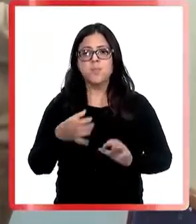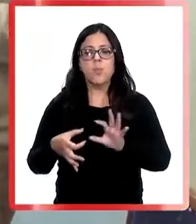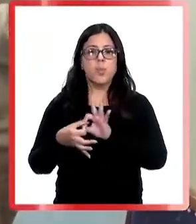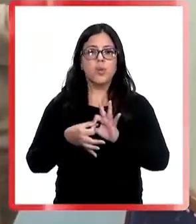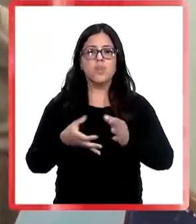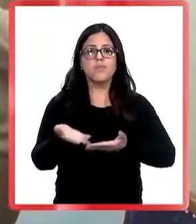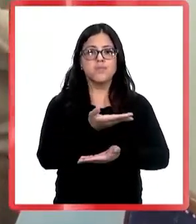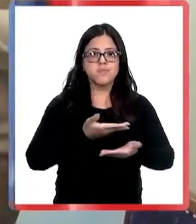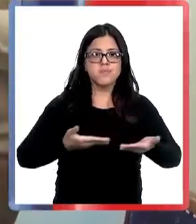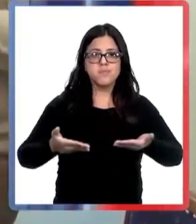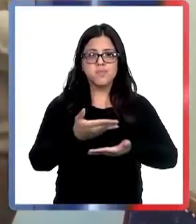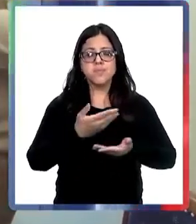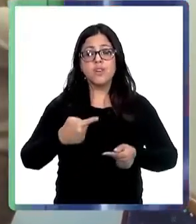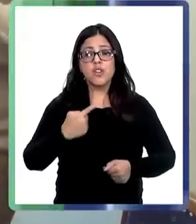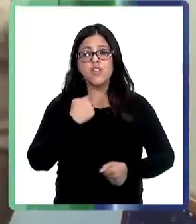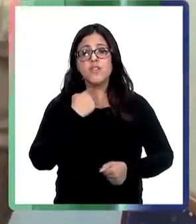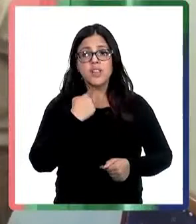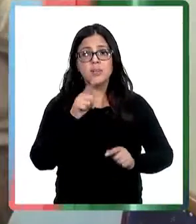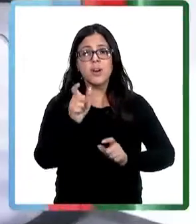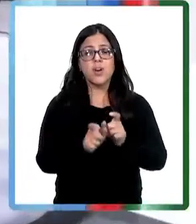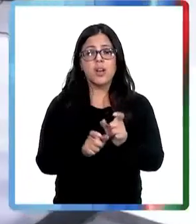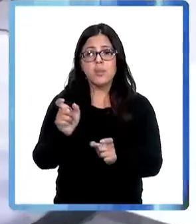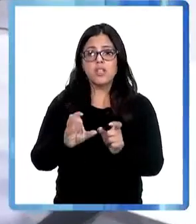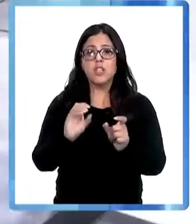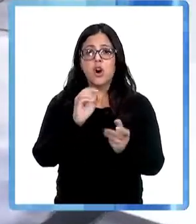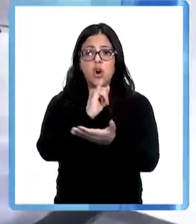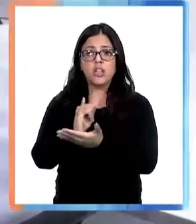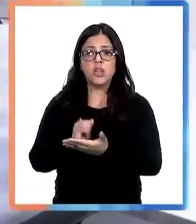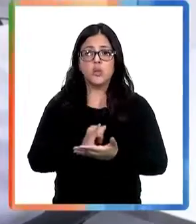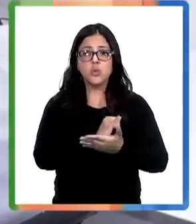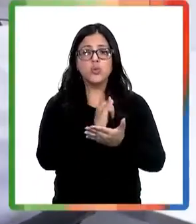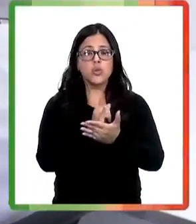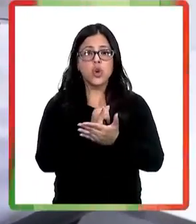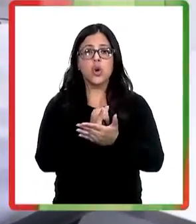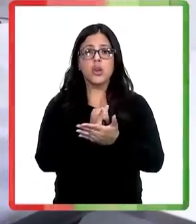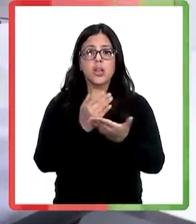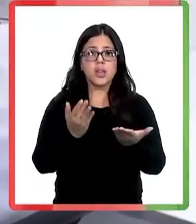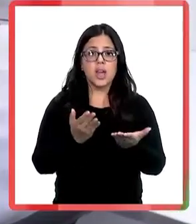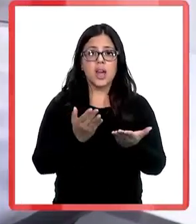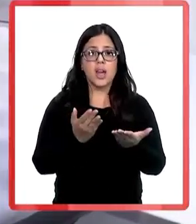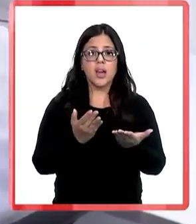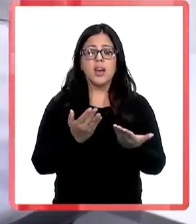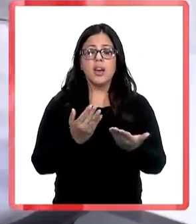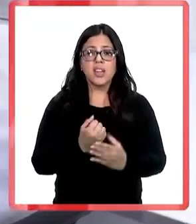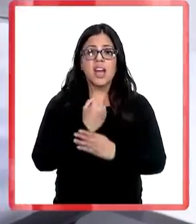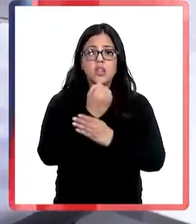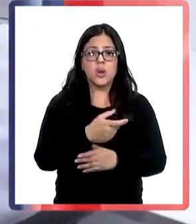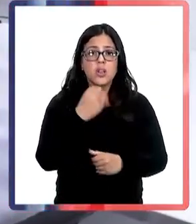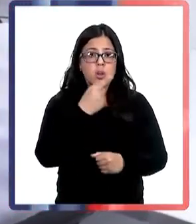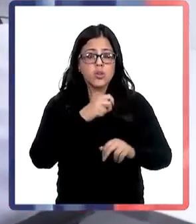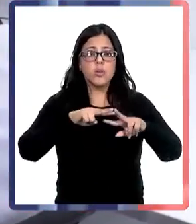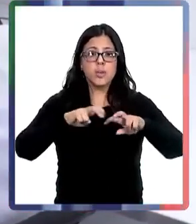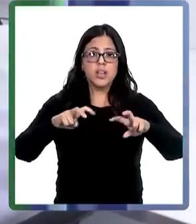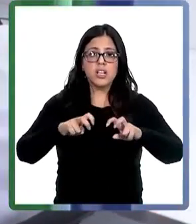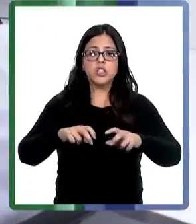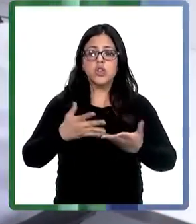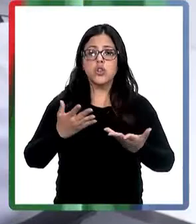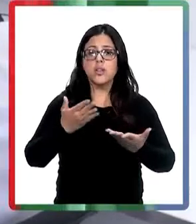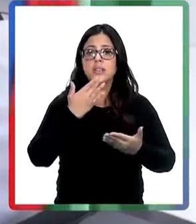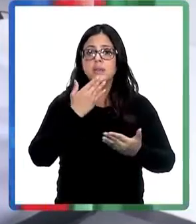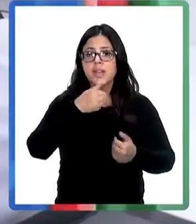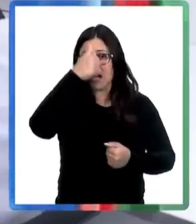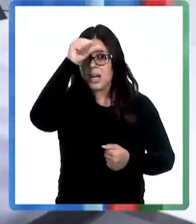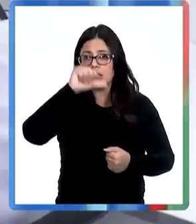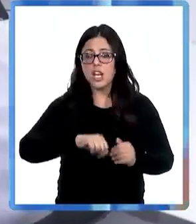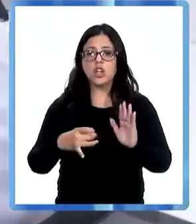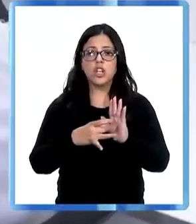intervienen en las etapas de denuncia, investigación y juzgamiento de los delitos. Además de Valparaíso, su implementación comenzó en